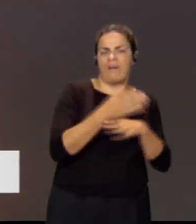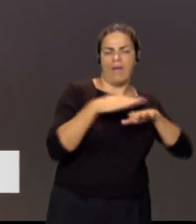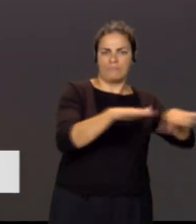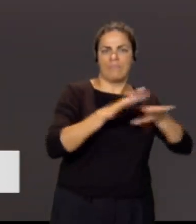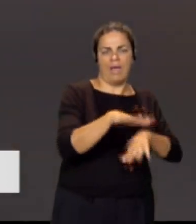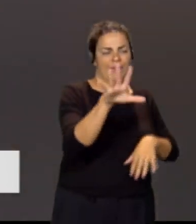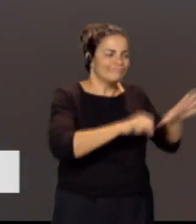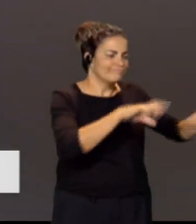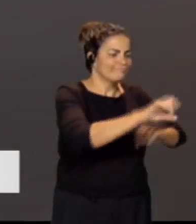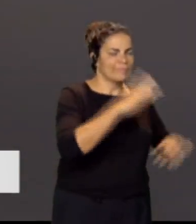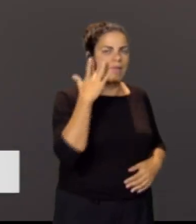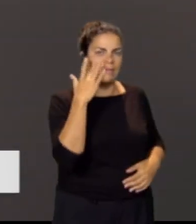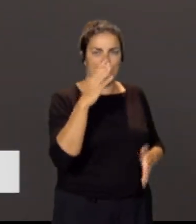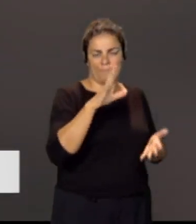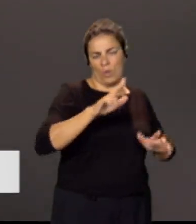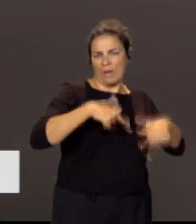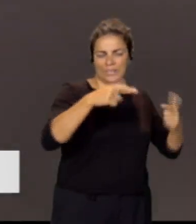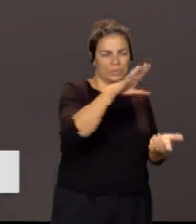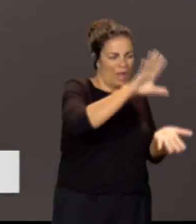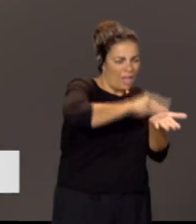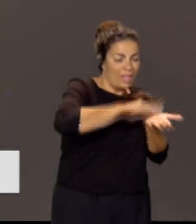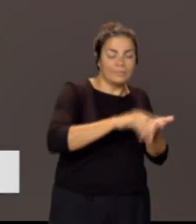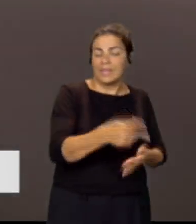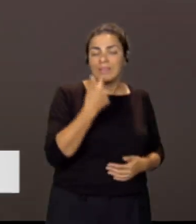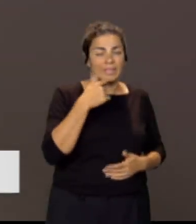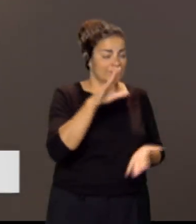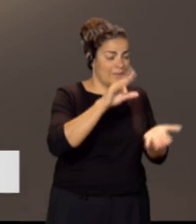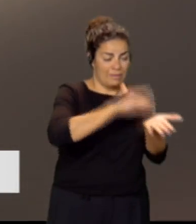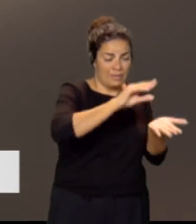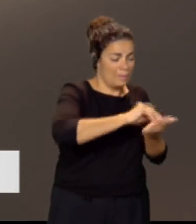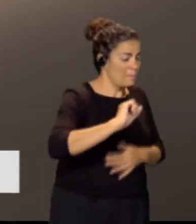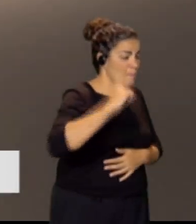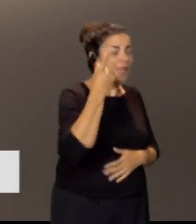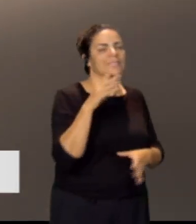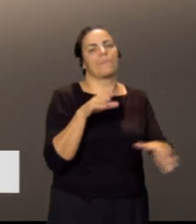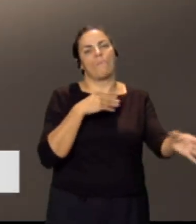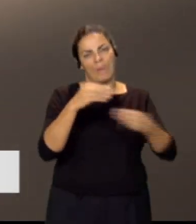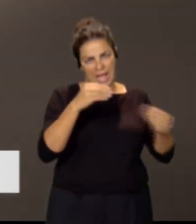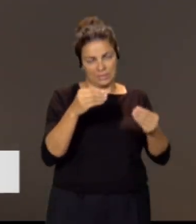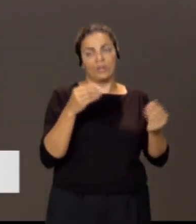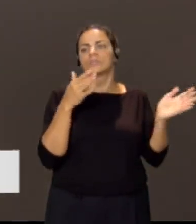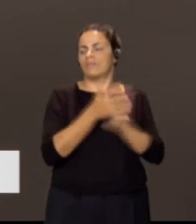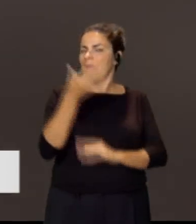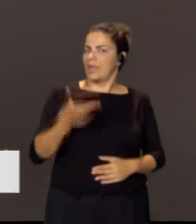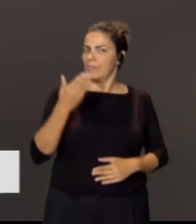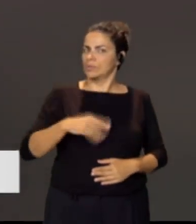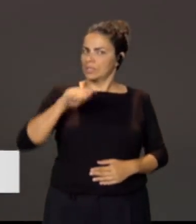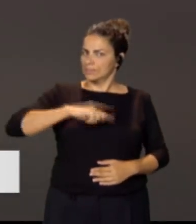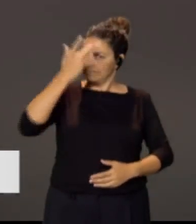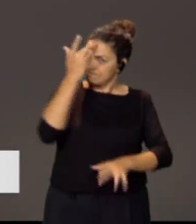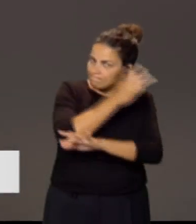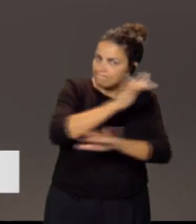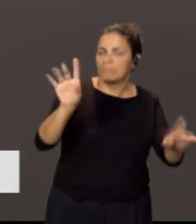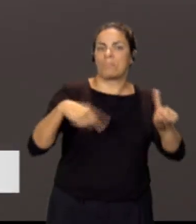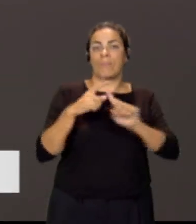en esa imagen. Y lo que más se encuentra es plástico. Por lo tanto, concienciación y tirar la basura al contenedor,